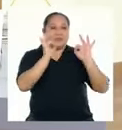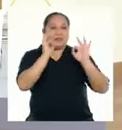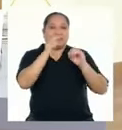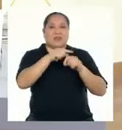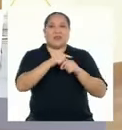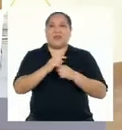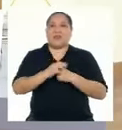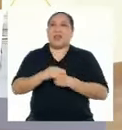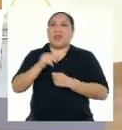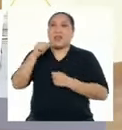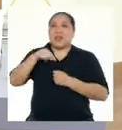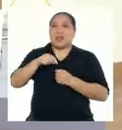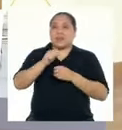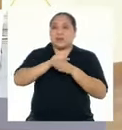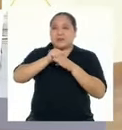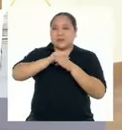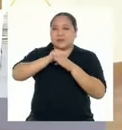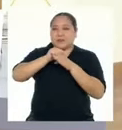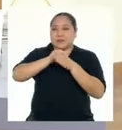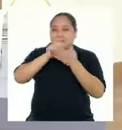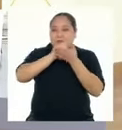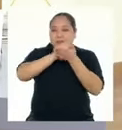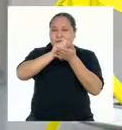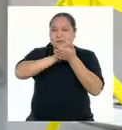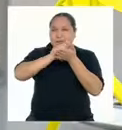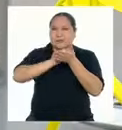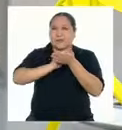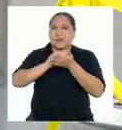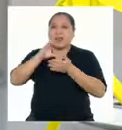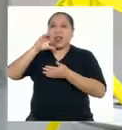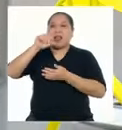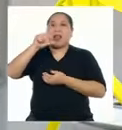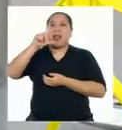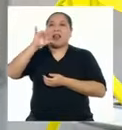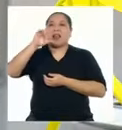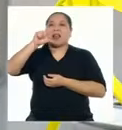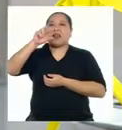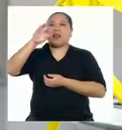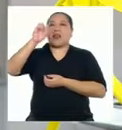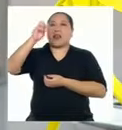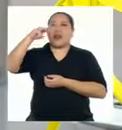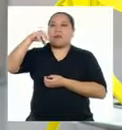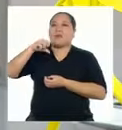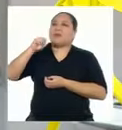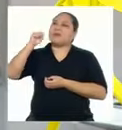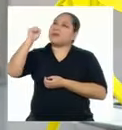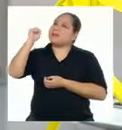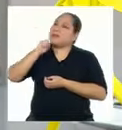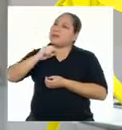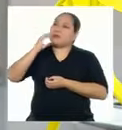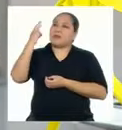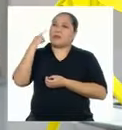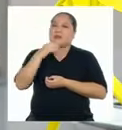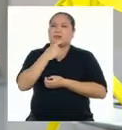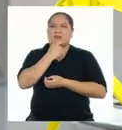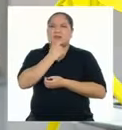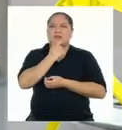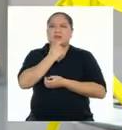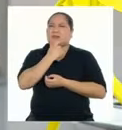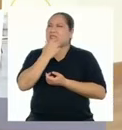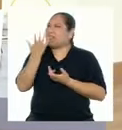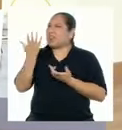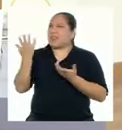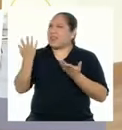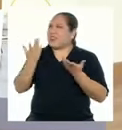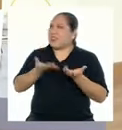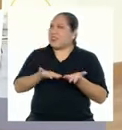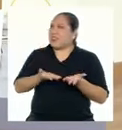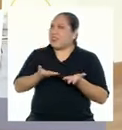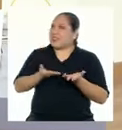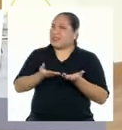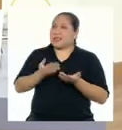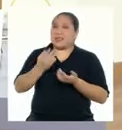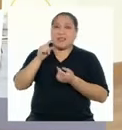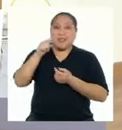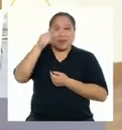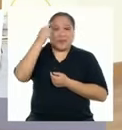es, Tocino Y el texto que vamos a crear será un caligrama ¡Cierto! ¡Ay! ¿Qué era eso, Rodrigo?